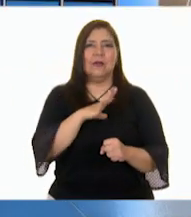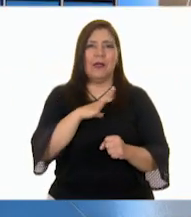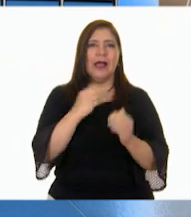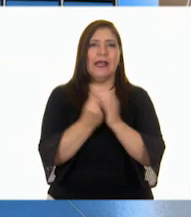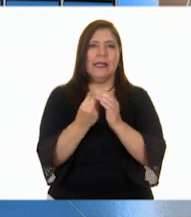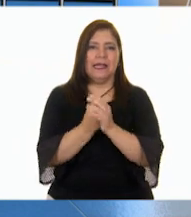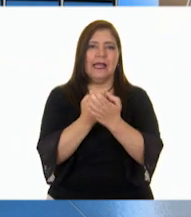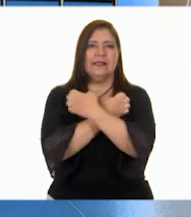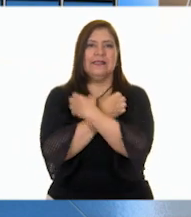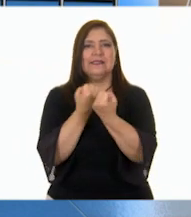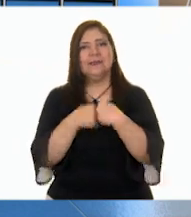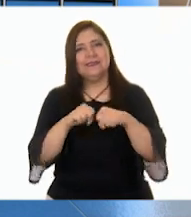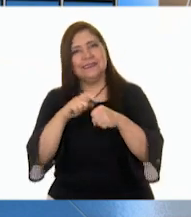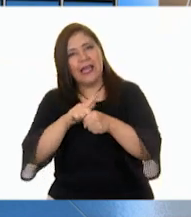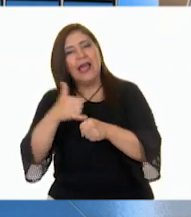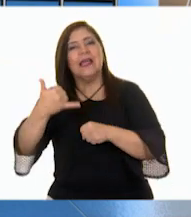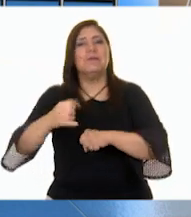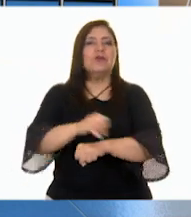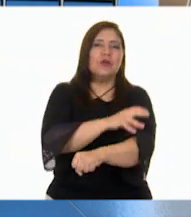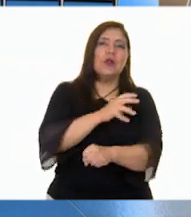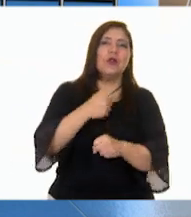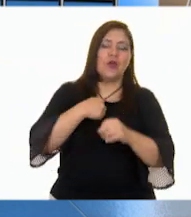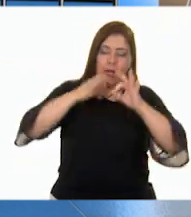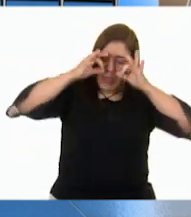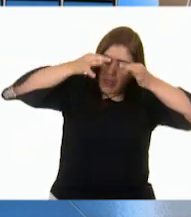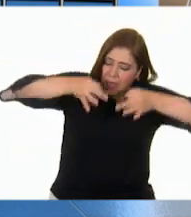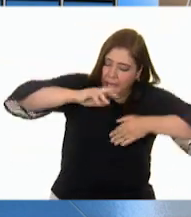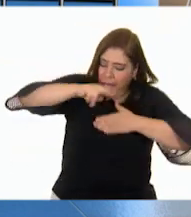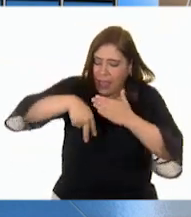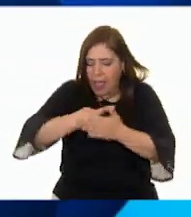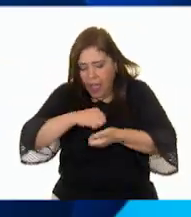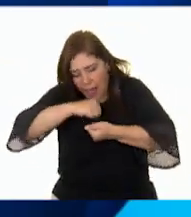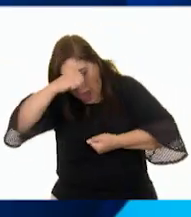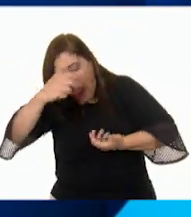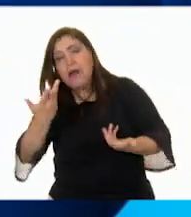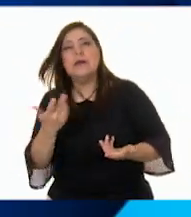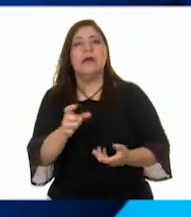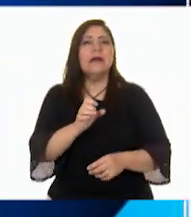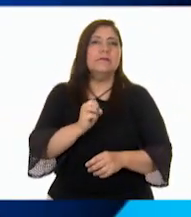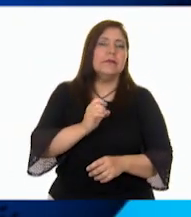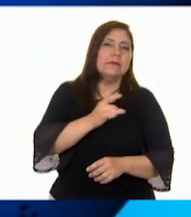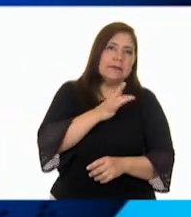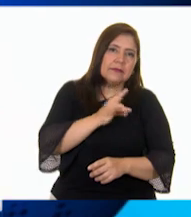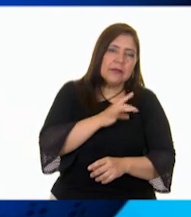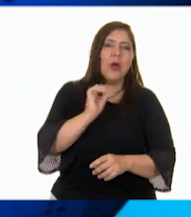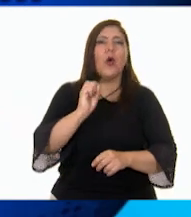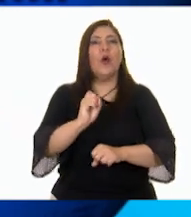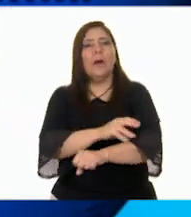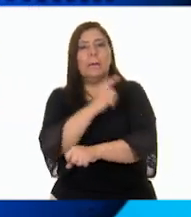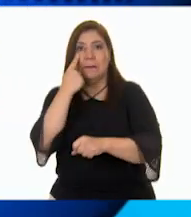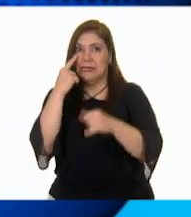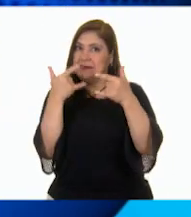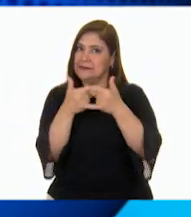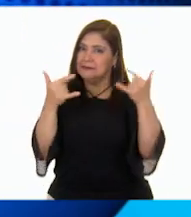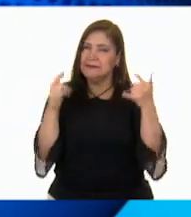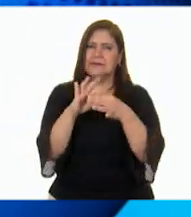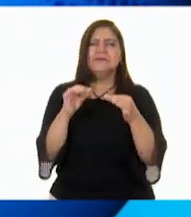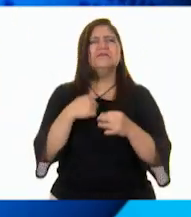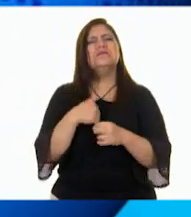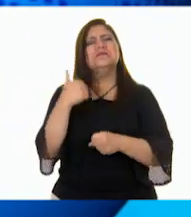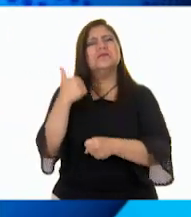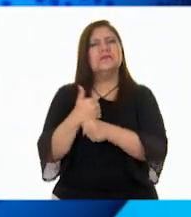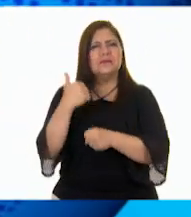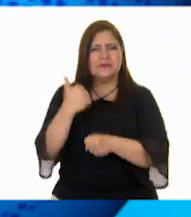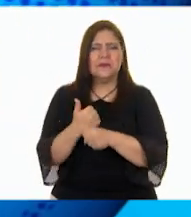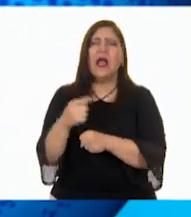socioemocional, porque me ayuda a conocer mis emociones y sentimientos. Bueno, les cuento mi historia. Mi abuela